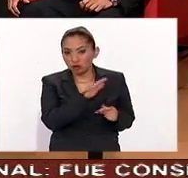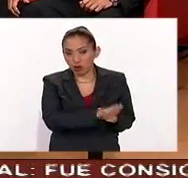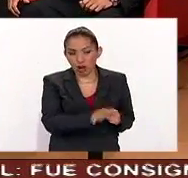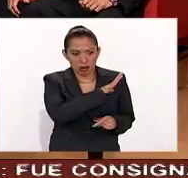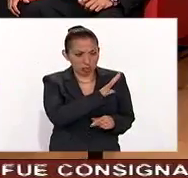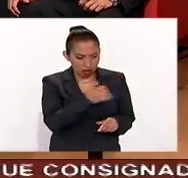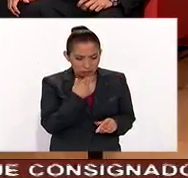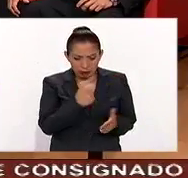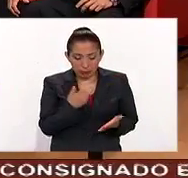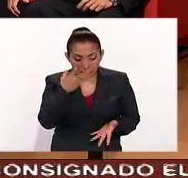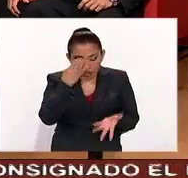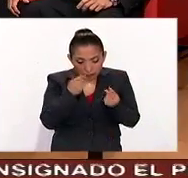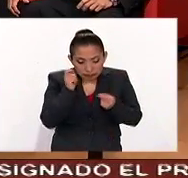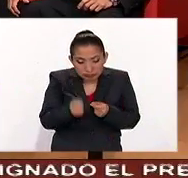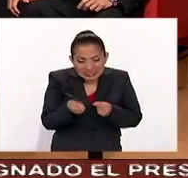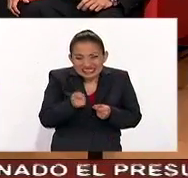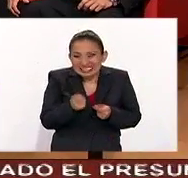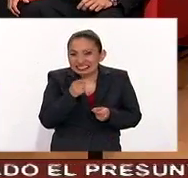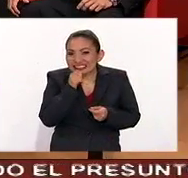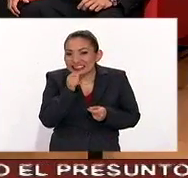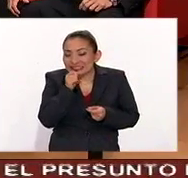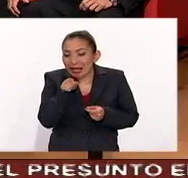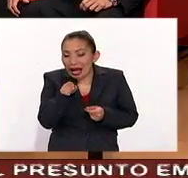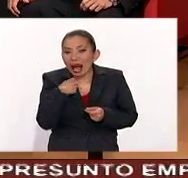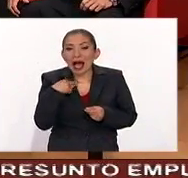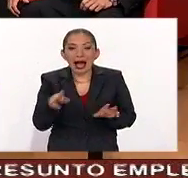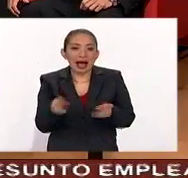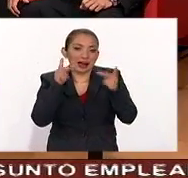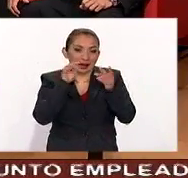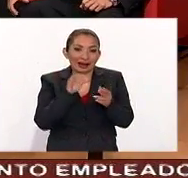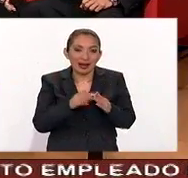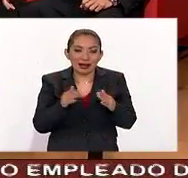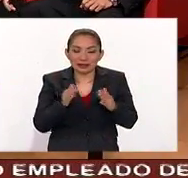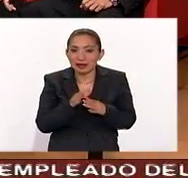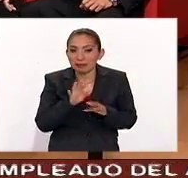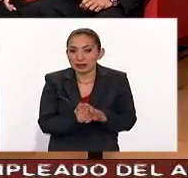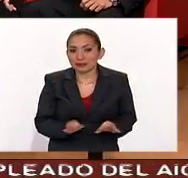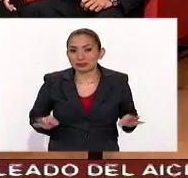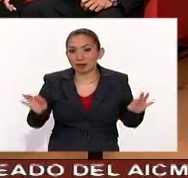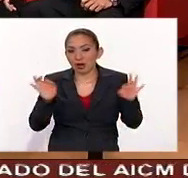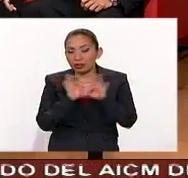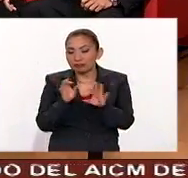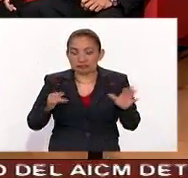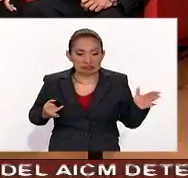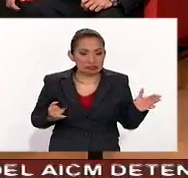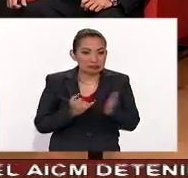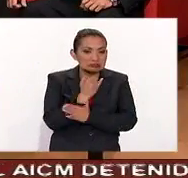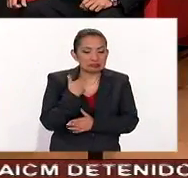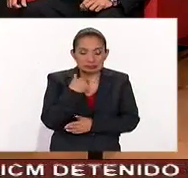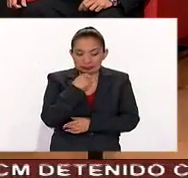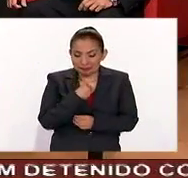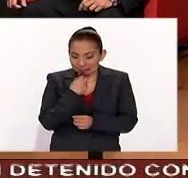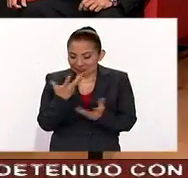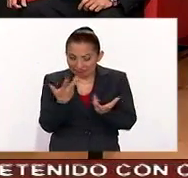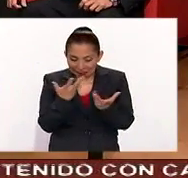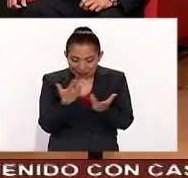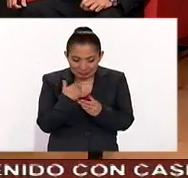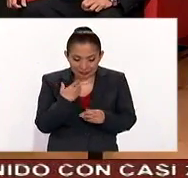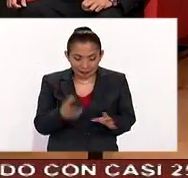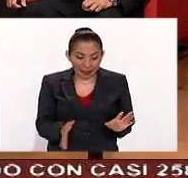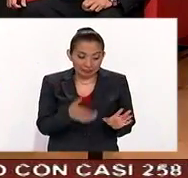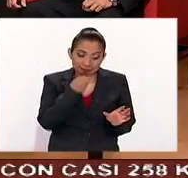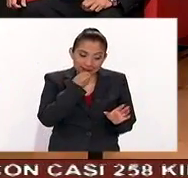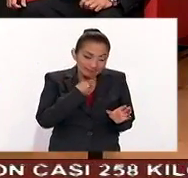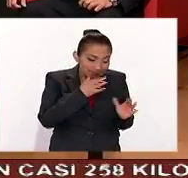general para tomar esa yo diría más importante decisión que tienen en sus vidas que es